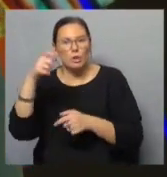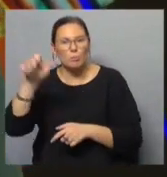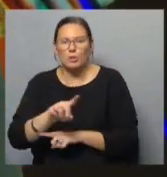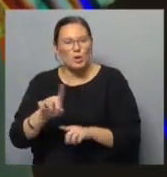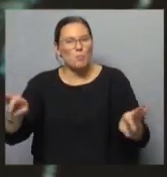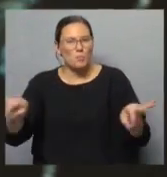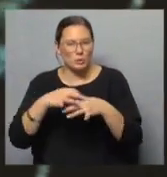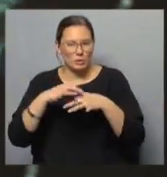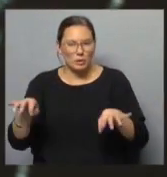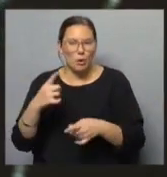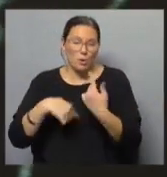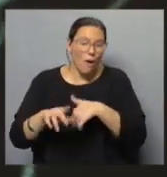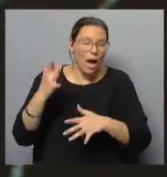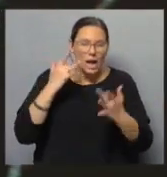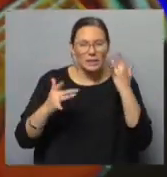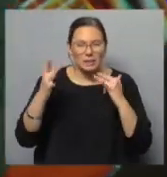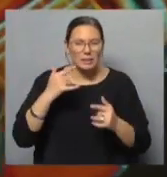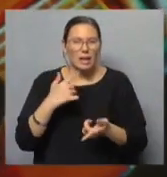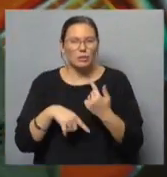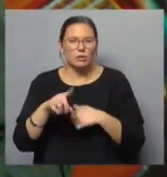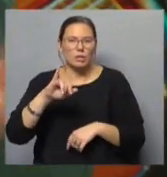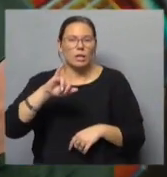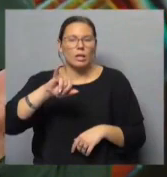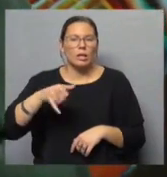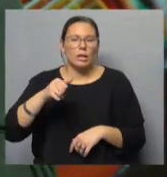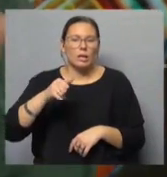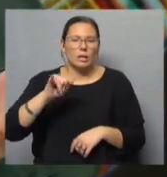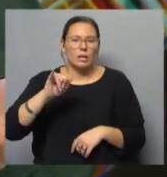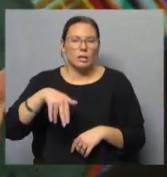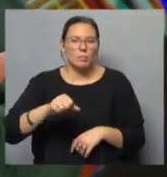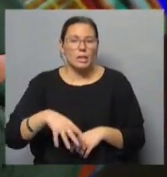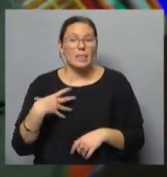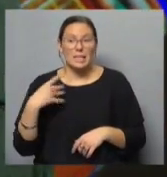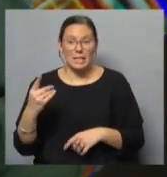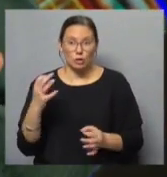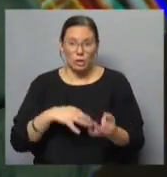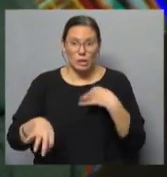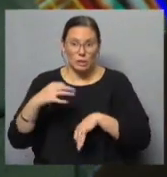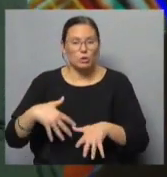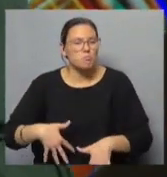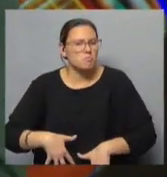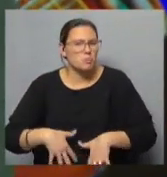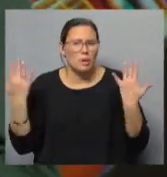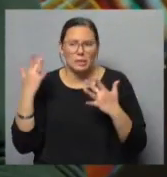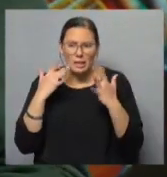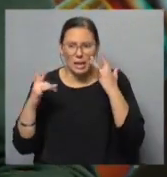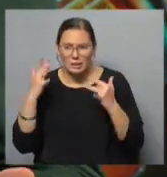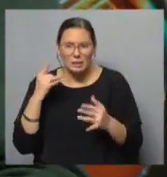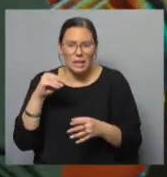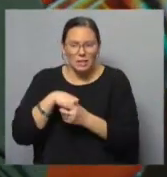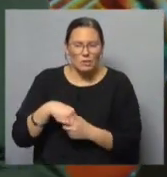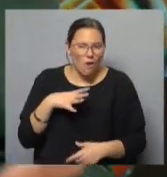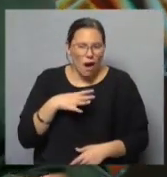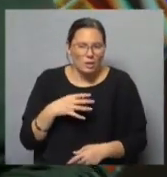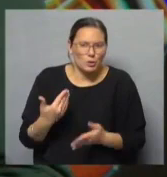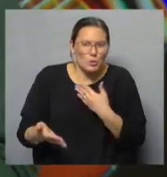músico, pero que es artista. Claro. Entonces Jimena es directora de teatro. Entonces cualquier artista tiene ritmo, melodía y armonía,